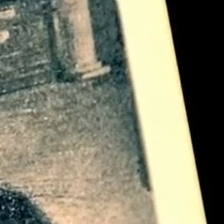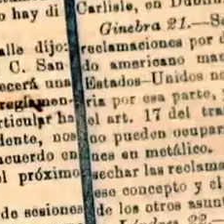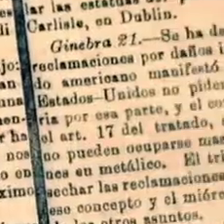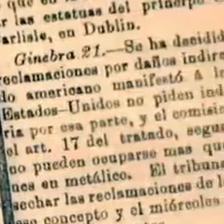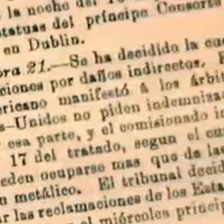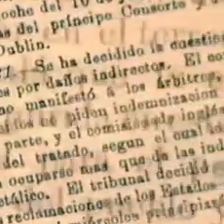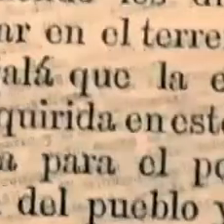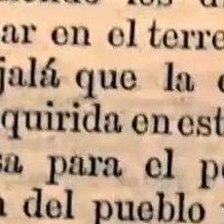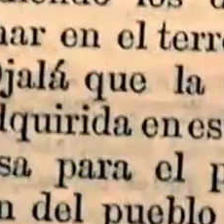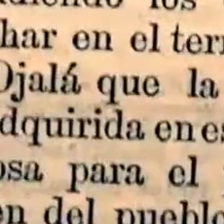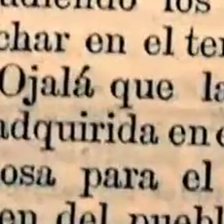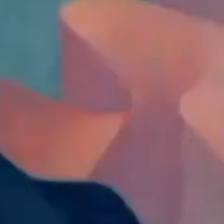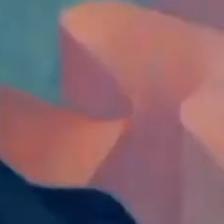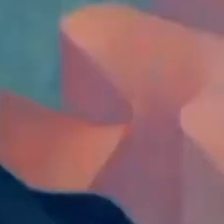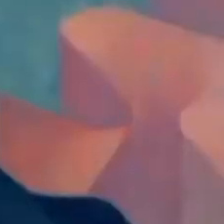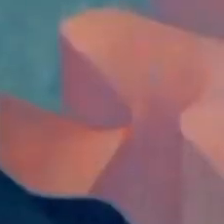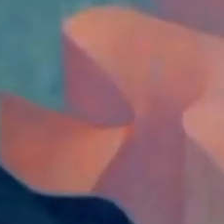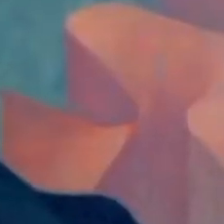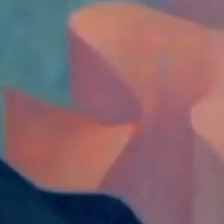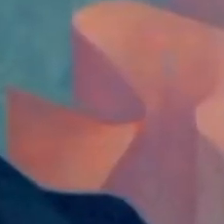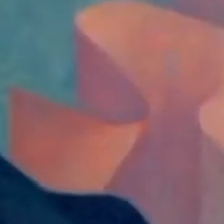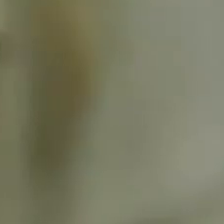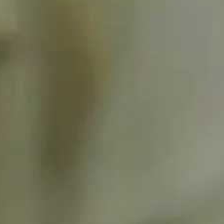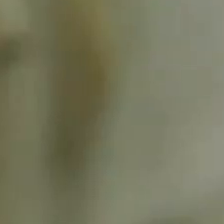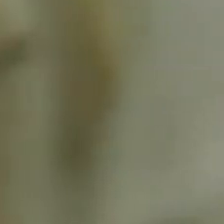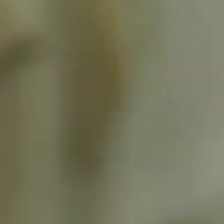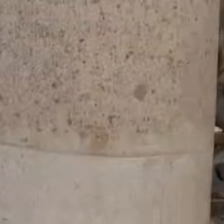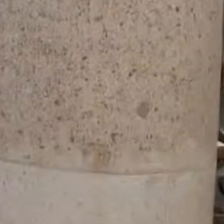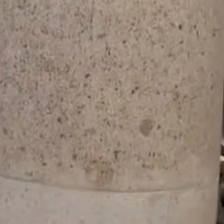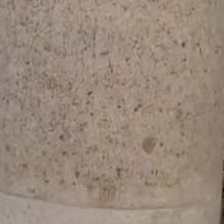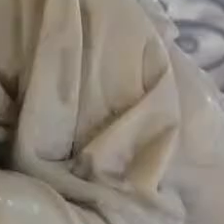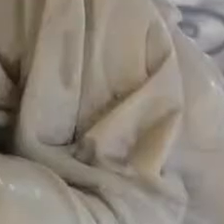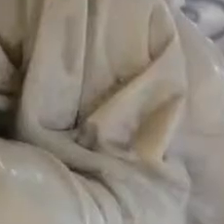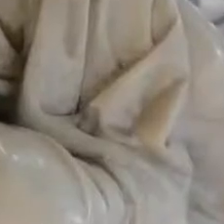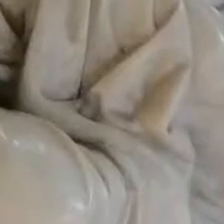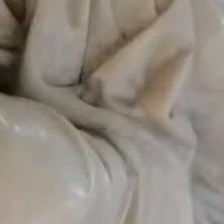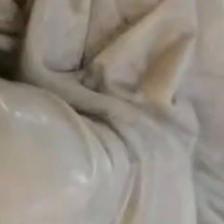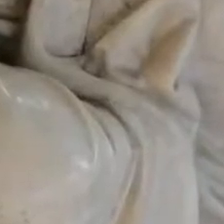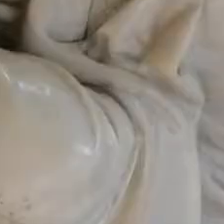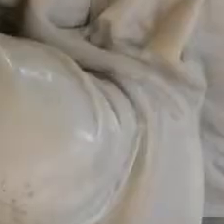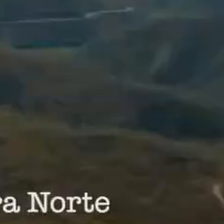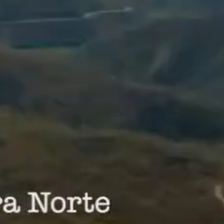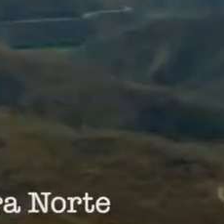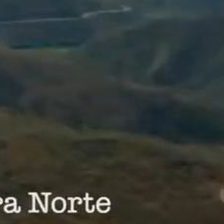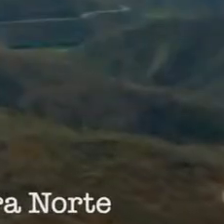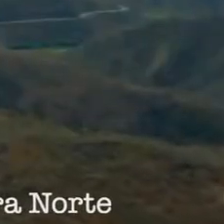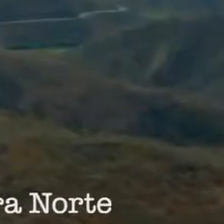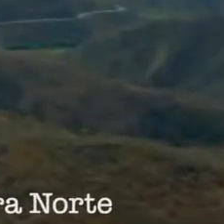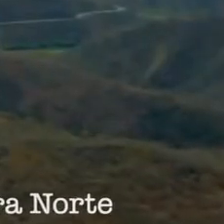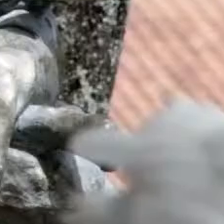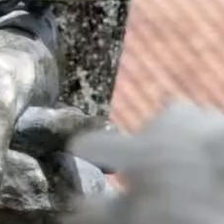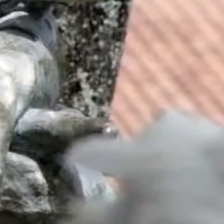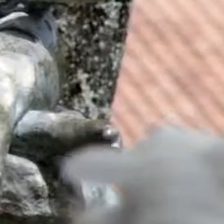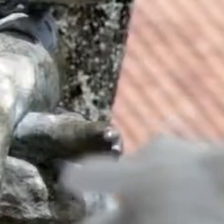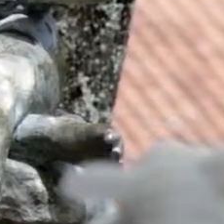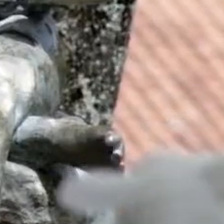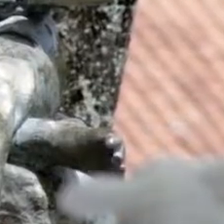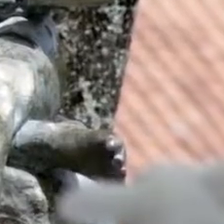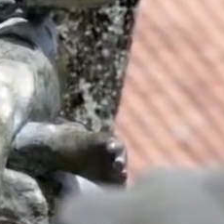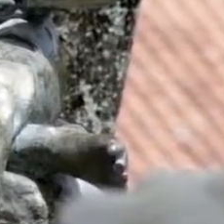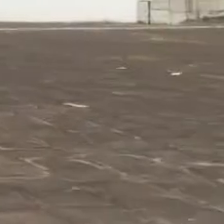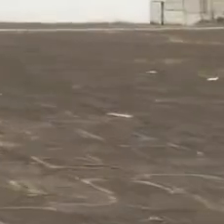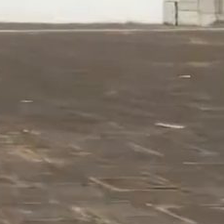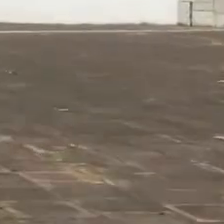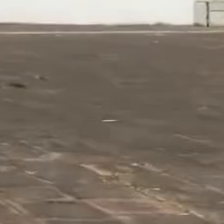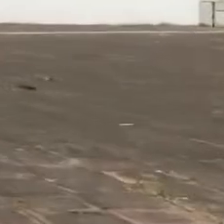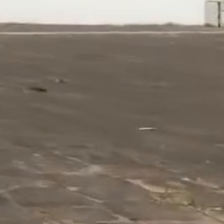visiones en torno a la figura del histórico presidente en los terrenos de las artes y la cultura, donde serás testigo de la transformación del héroe